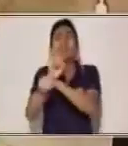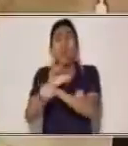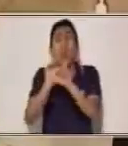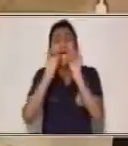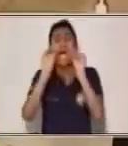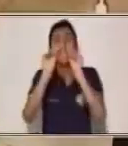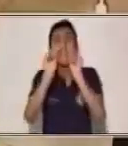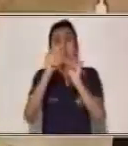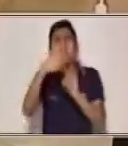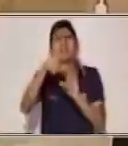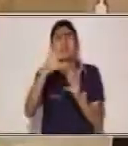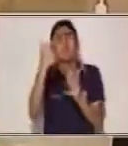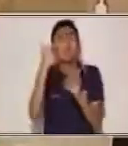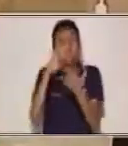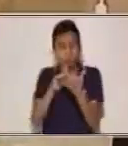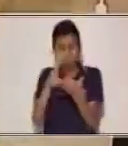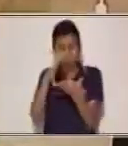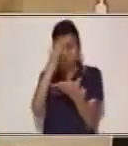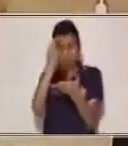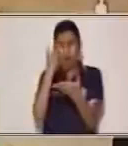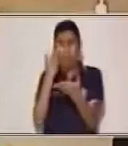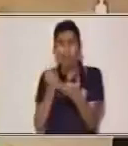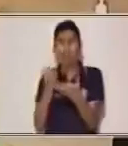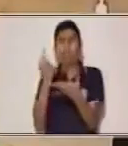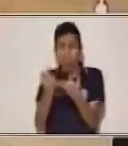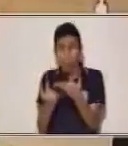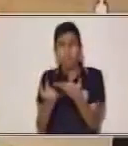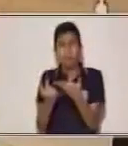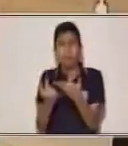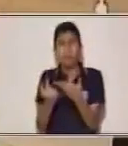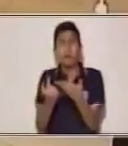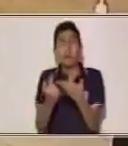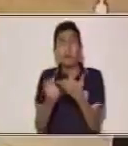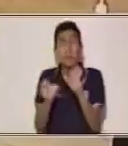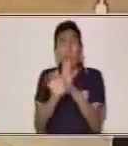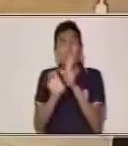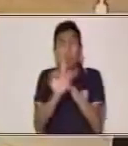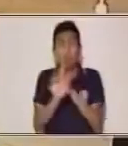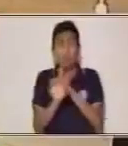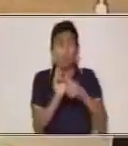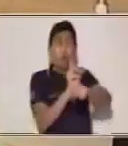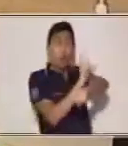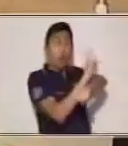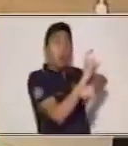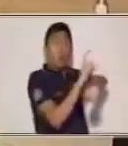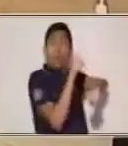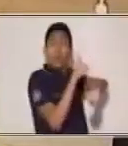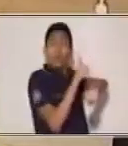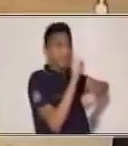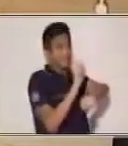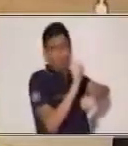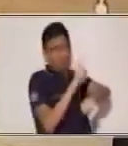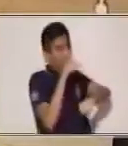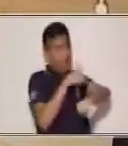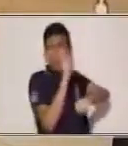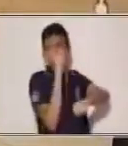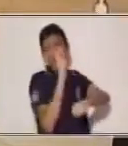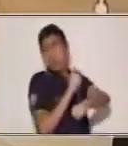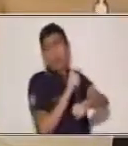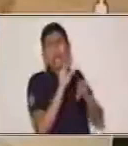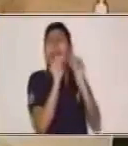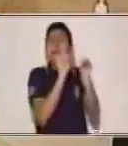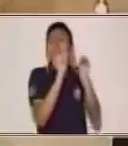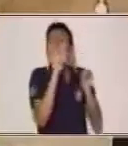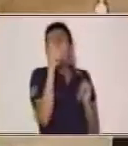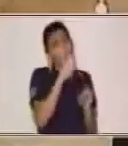te voy a explicar cuál es el nombre. Esta, al contrario del cuento, aquí sí hay una enseñanza.